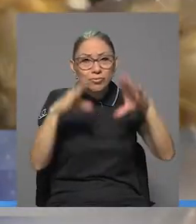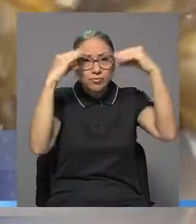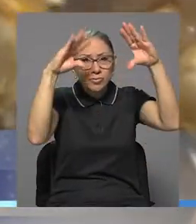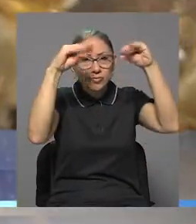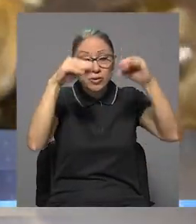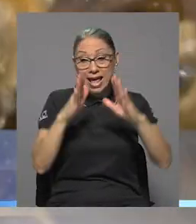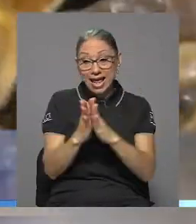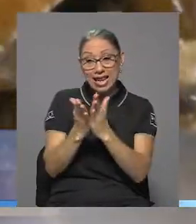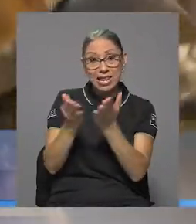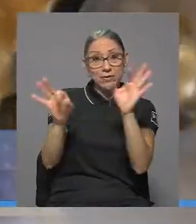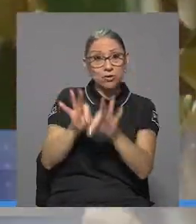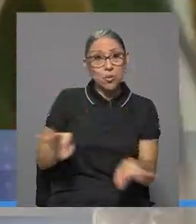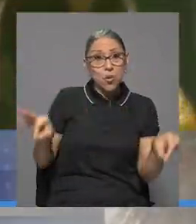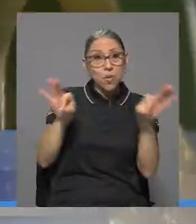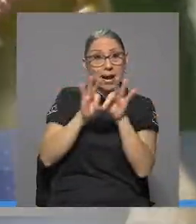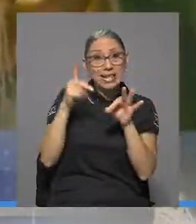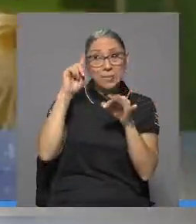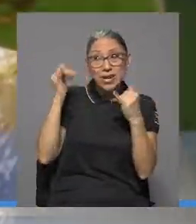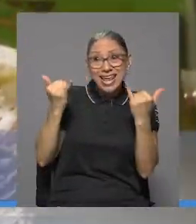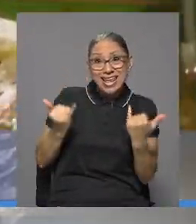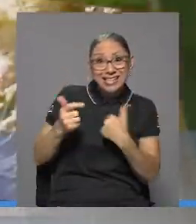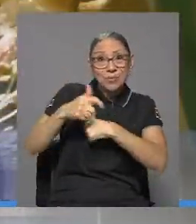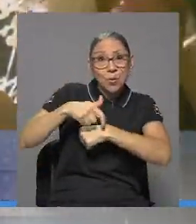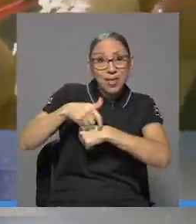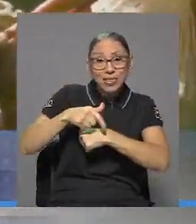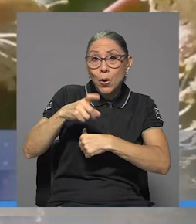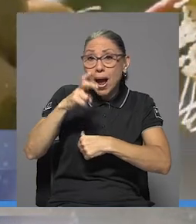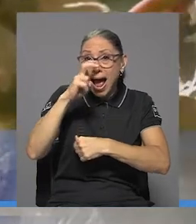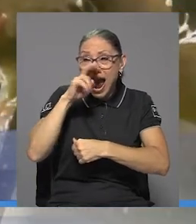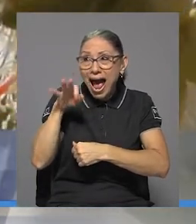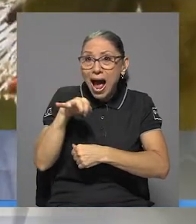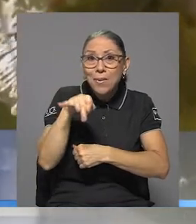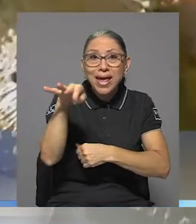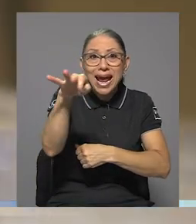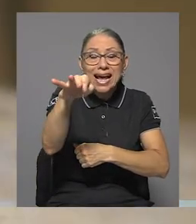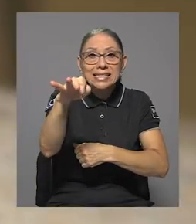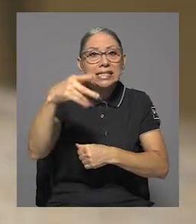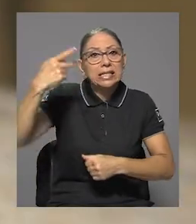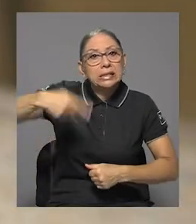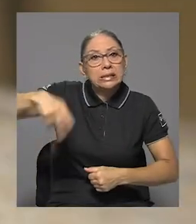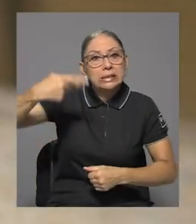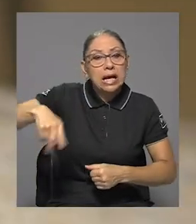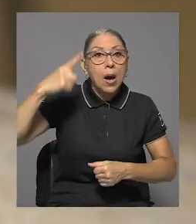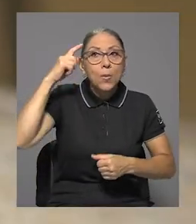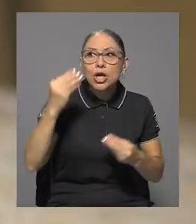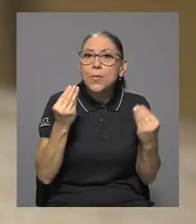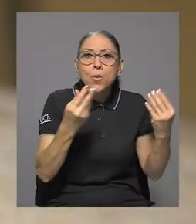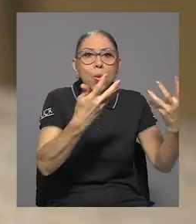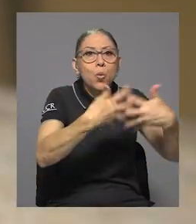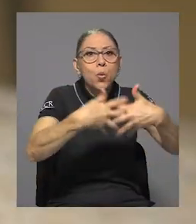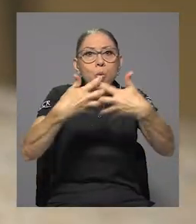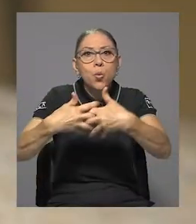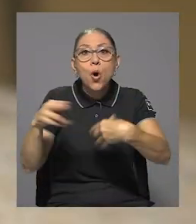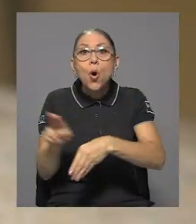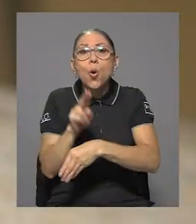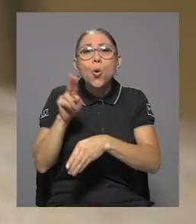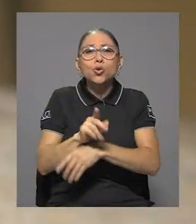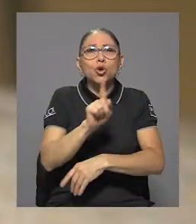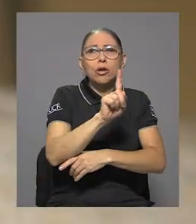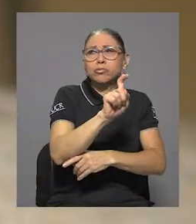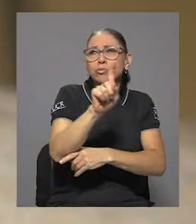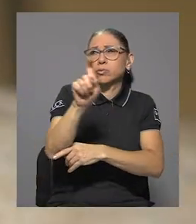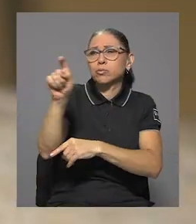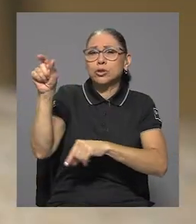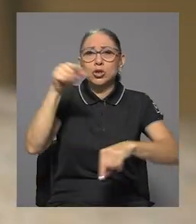surge en un contexto en el que las abejas están siendo amenazadas por la industrialización, el uso masivo de insecticidas y